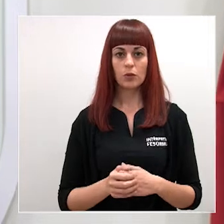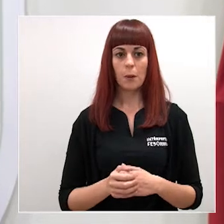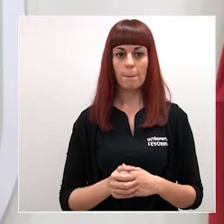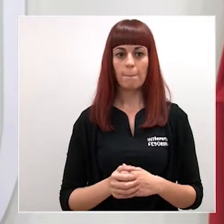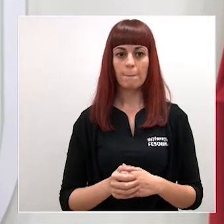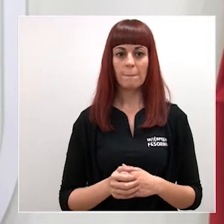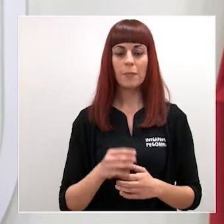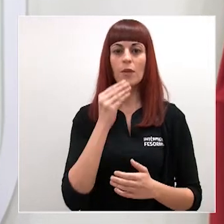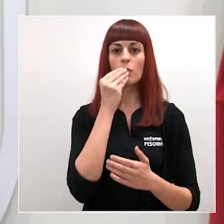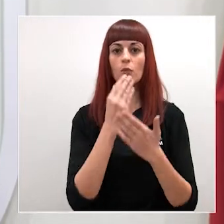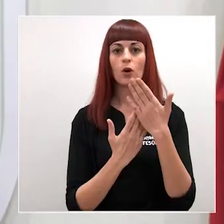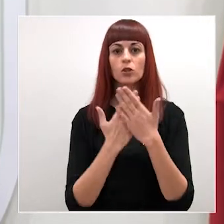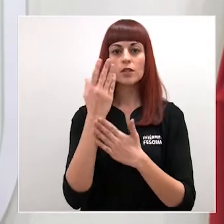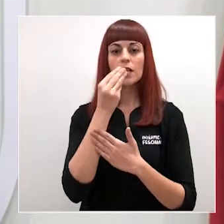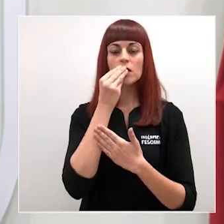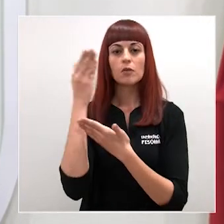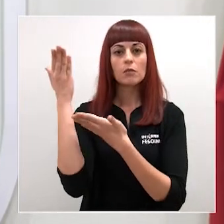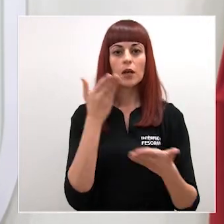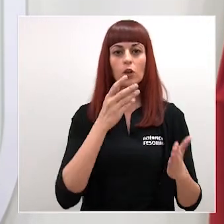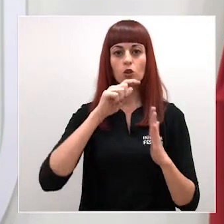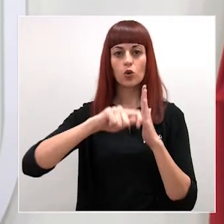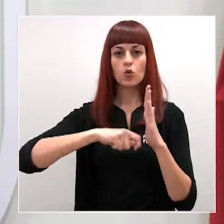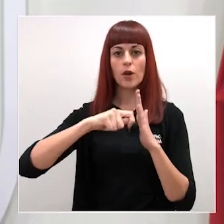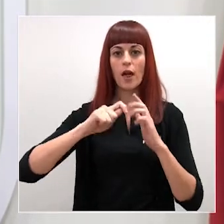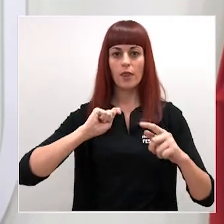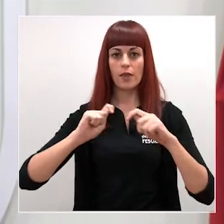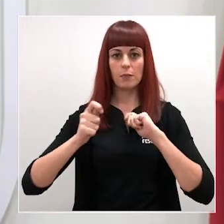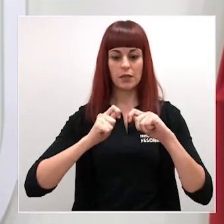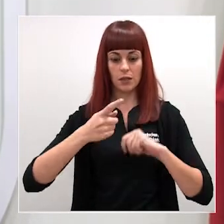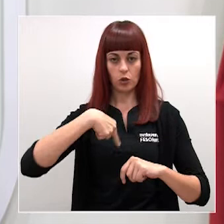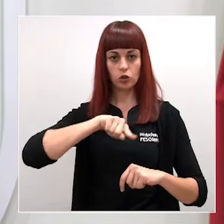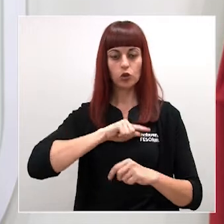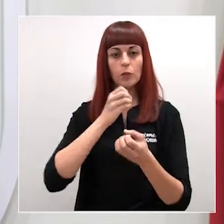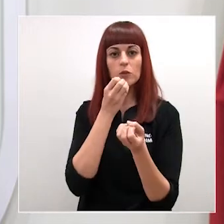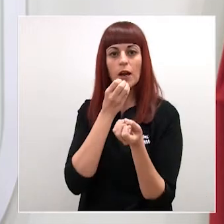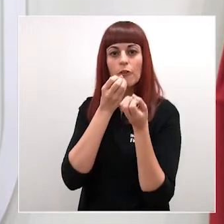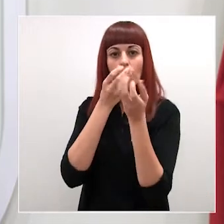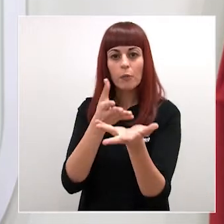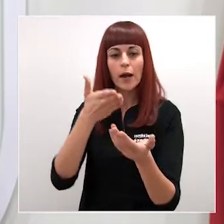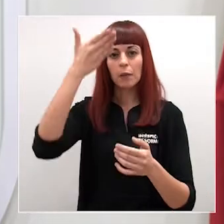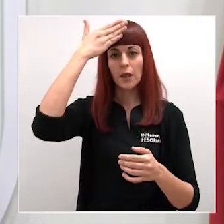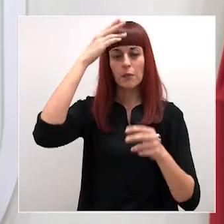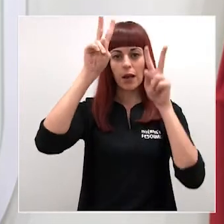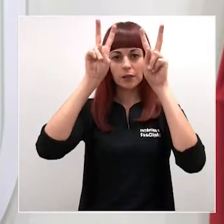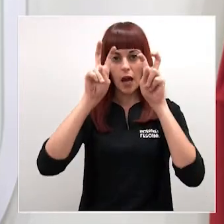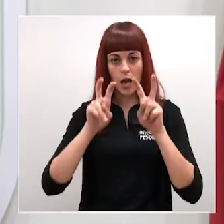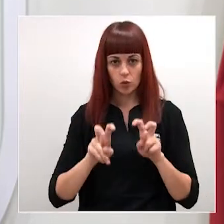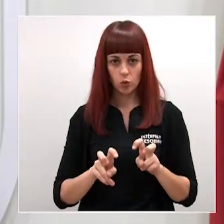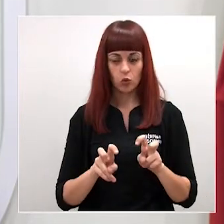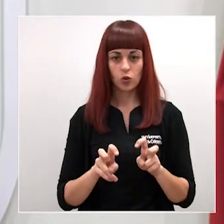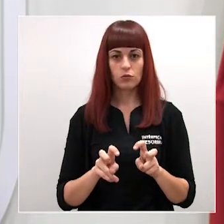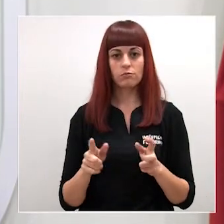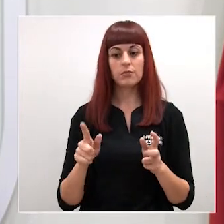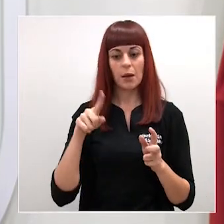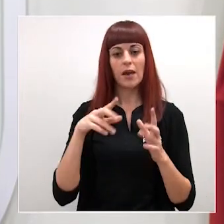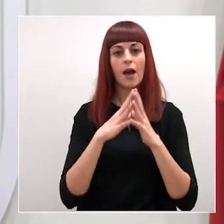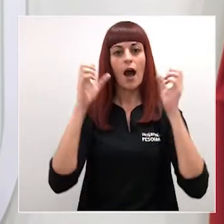Buenos días y bienvenidos a esta rueda de prensa en la que les vamos a informar de los principales asuntos tratados y